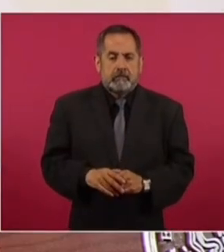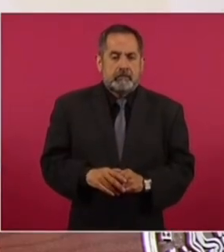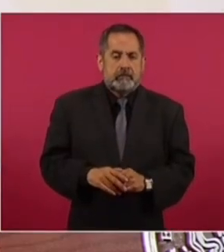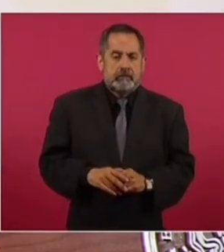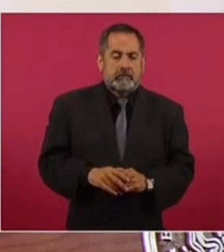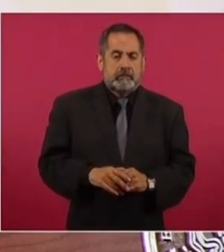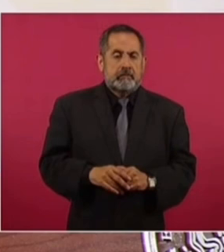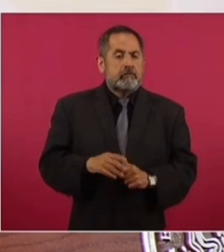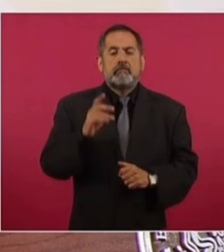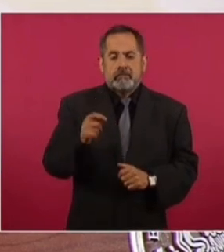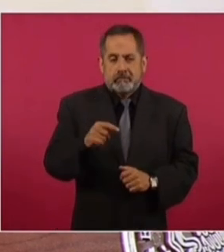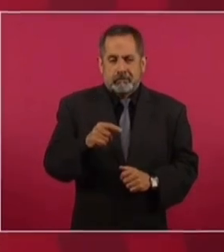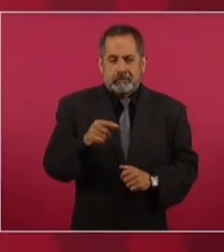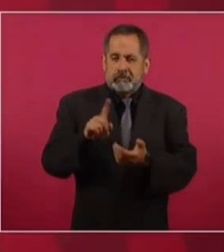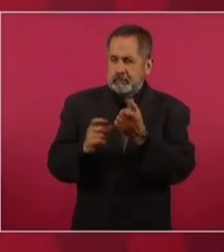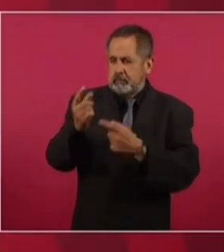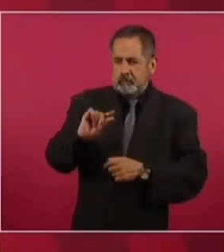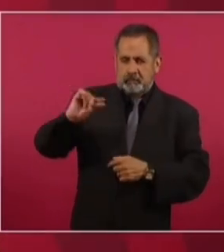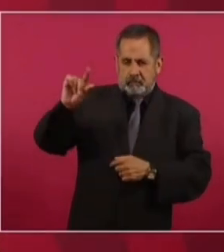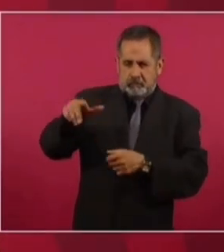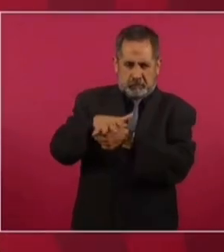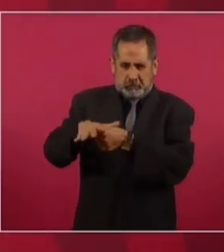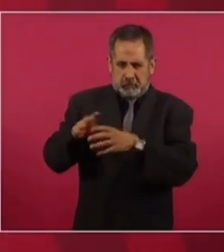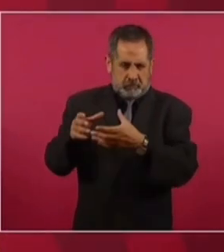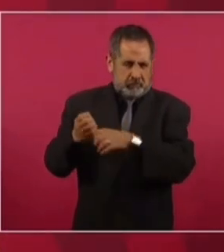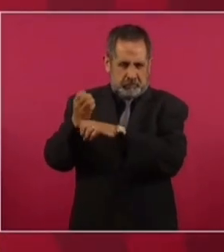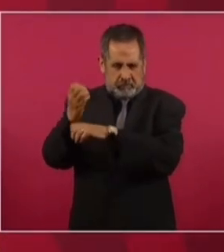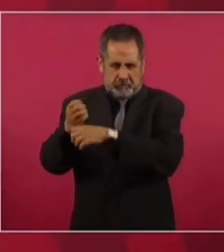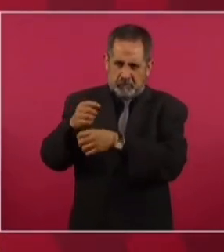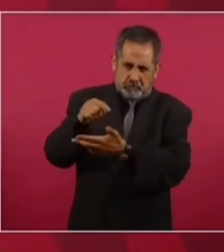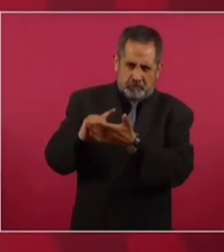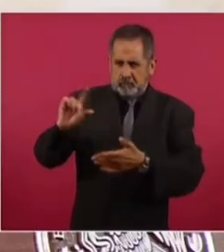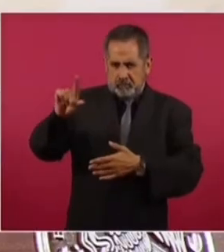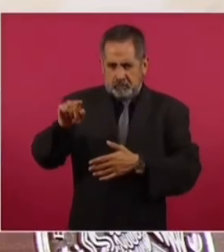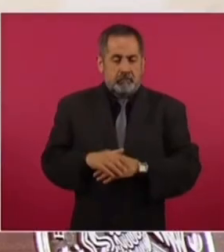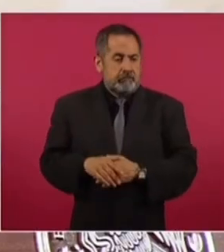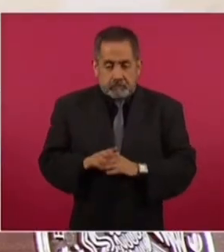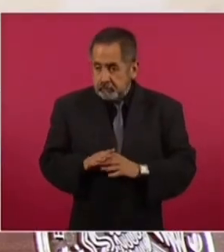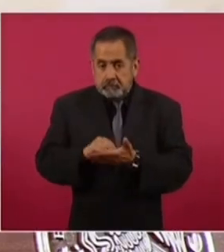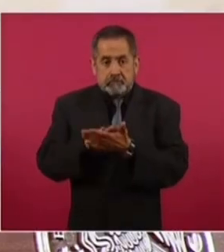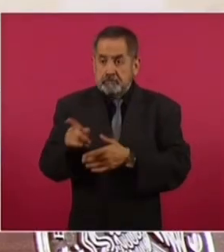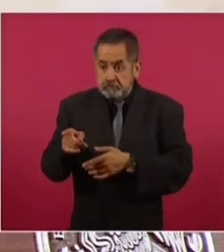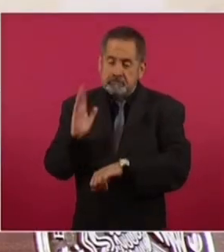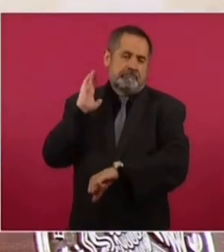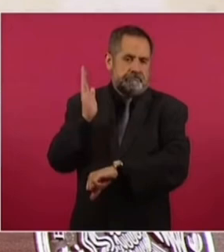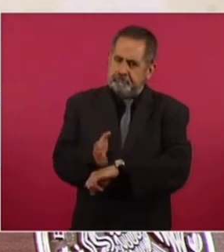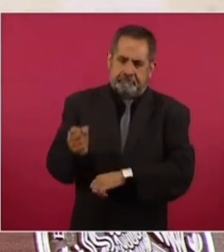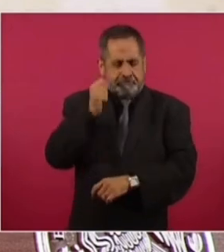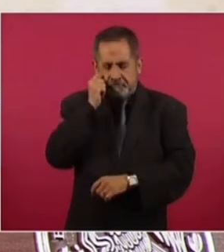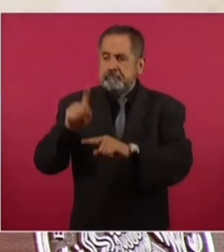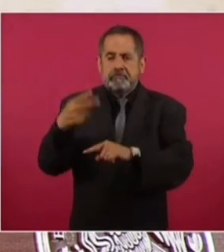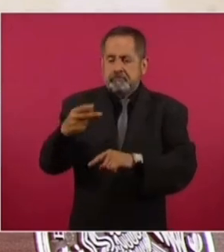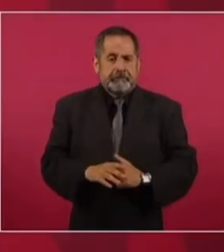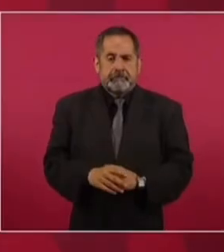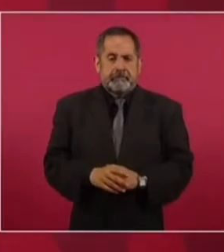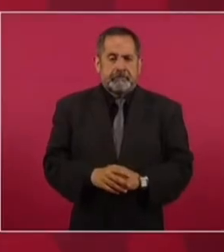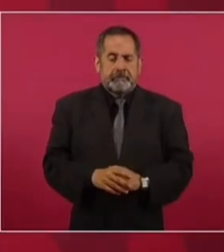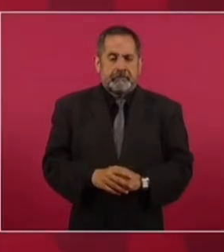casos en donde participan autoridades locales se tienen documentados y se castigan a quien sea.